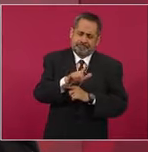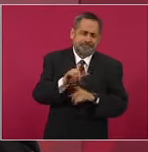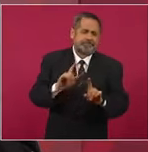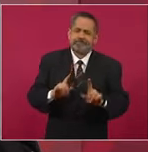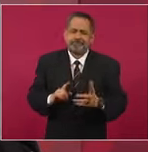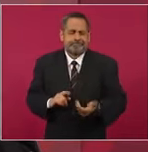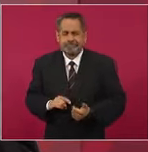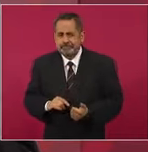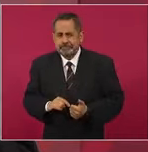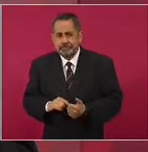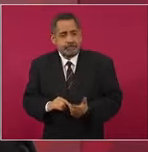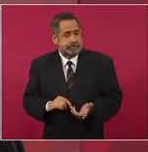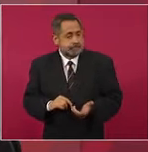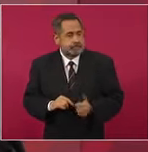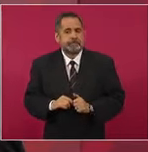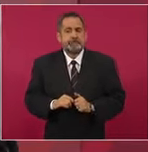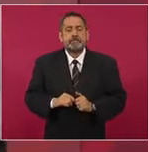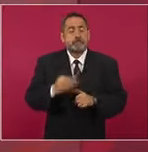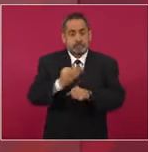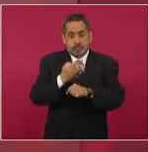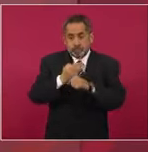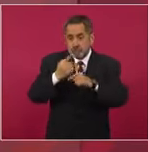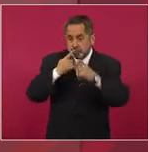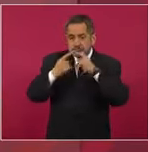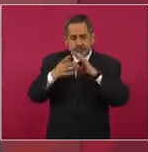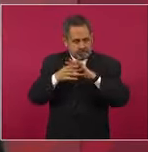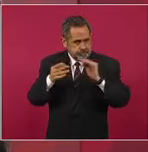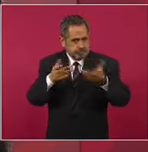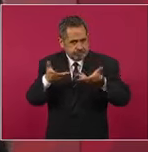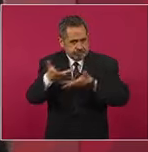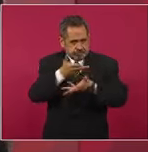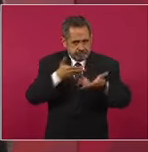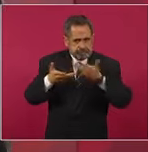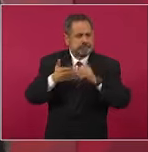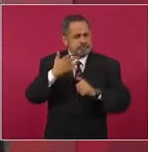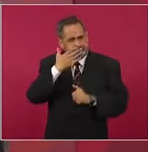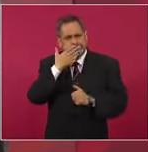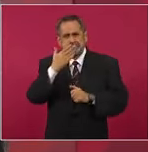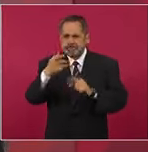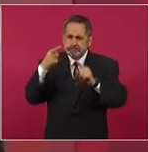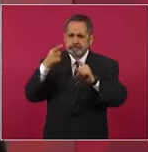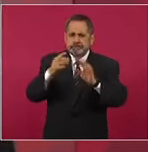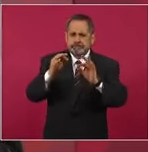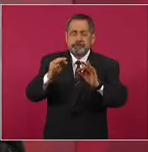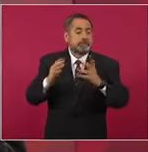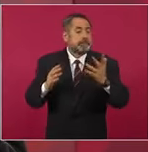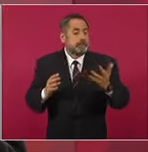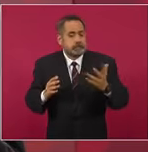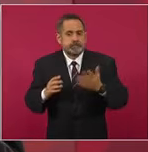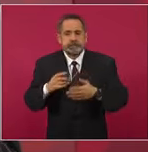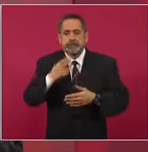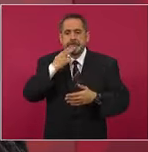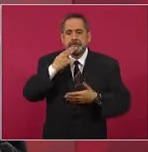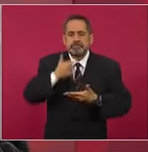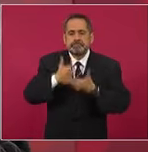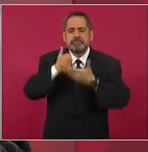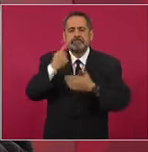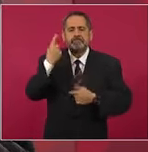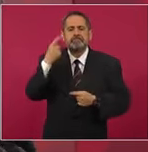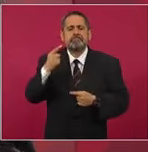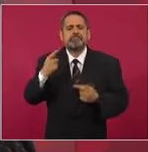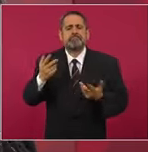Entonces, este debate es muy bueno, porque ayuda a que